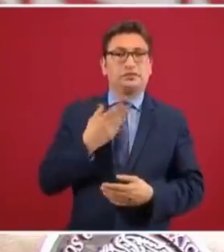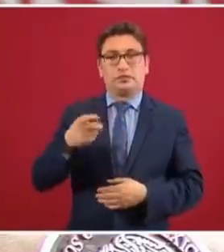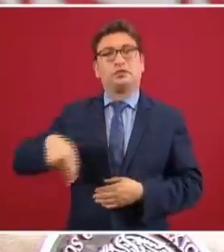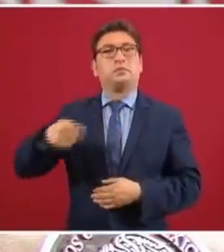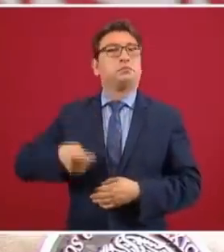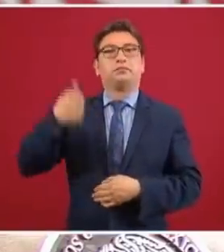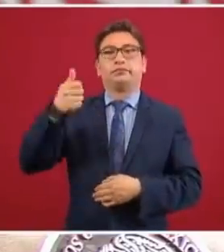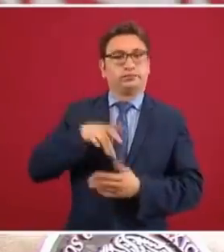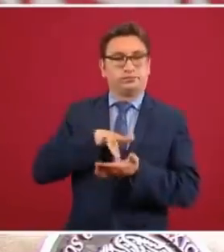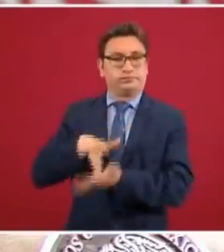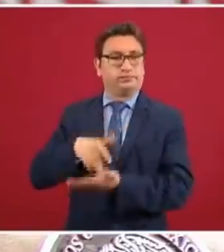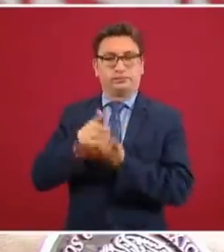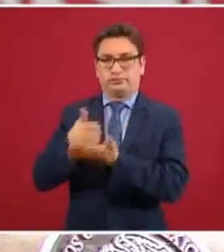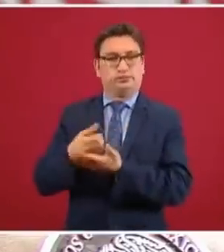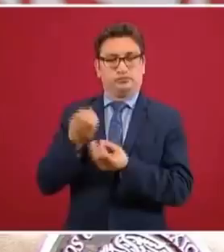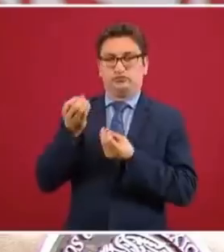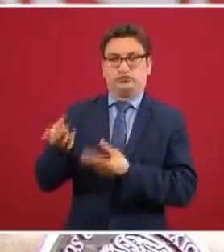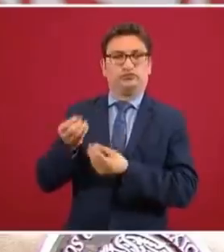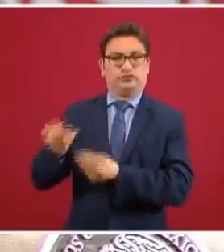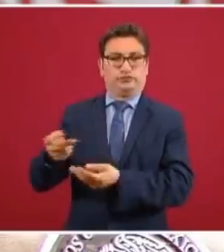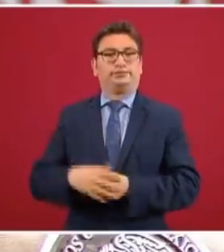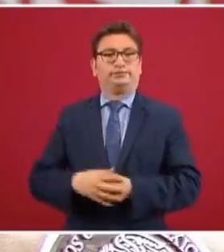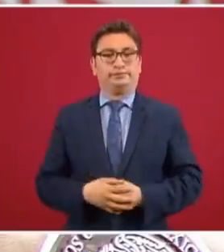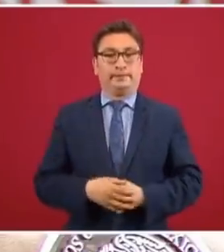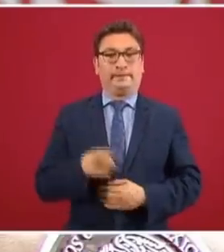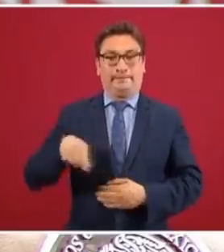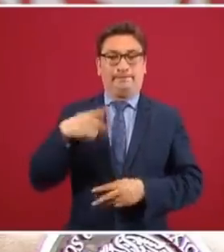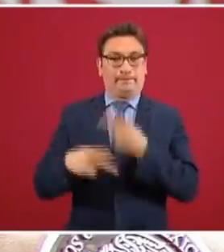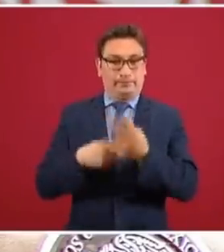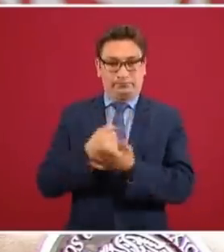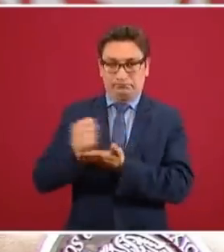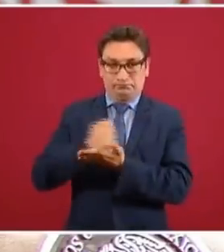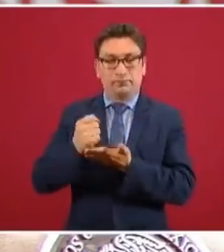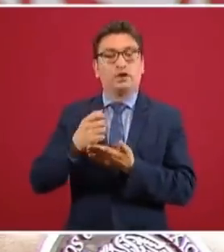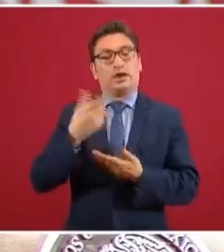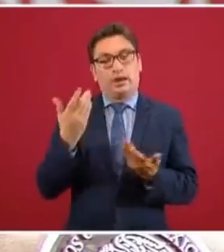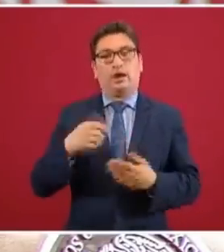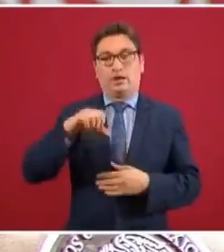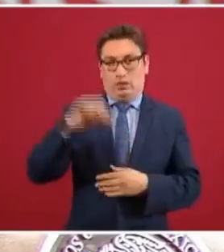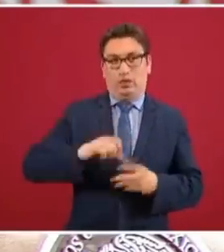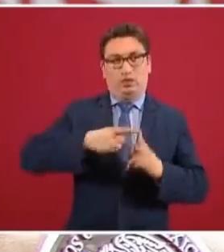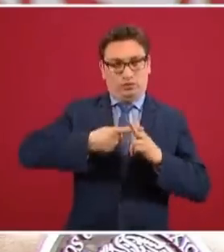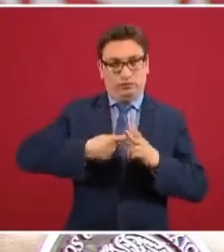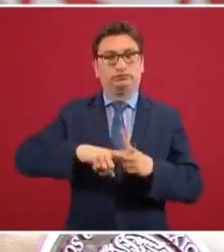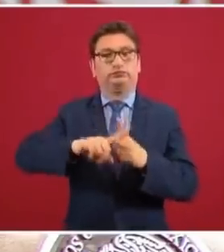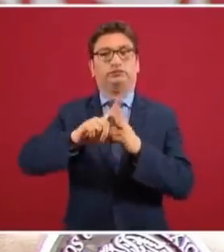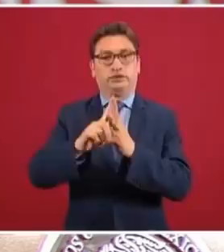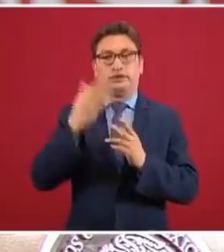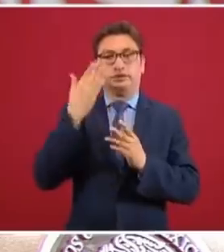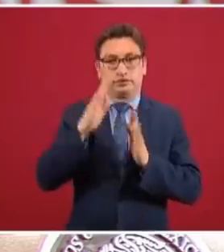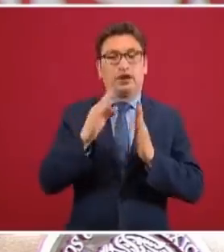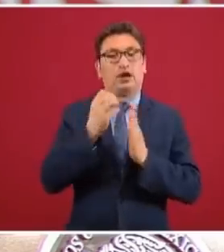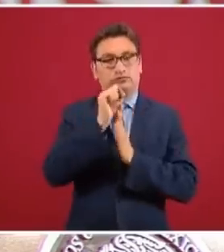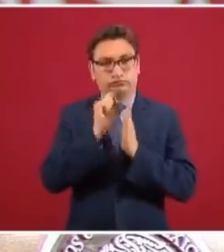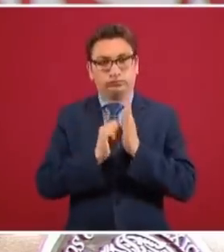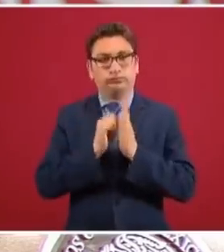las primeras en recibir estos créditos. Hoy comenzamos ya con un sistema que